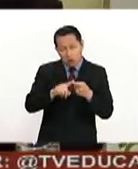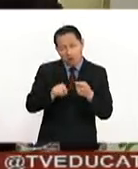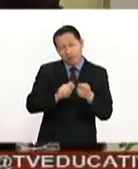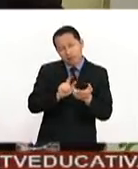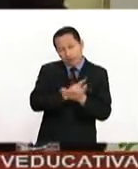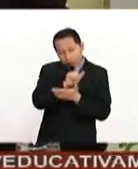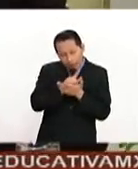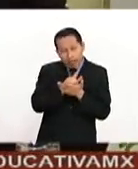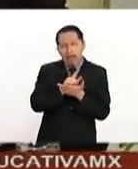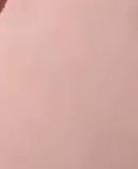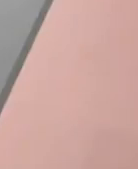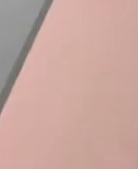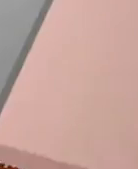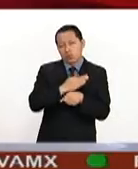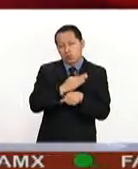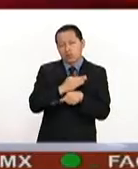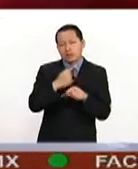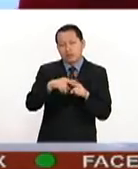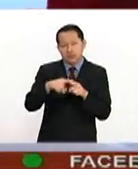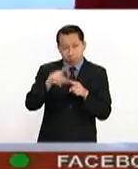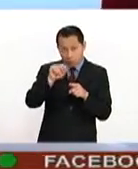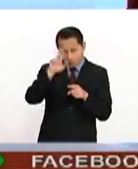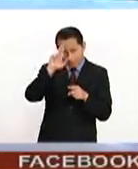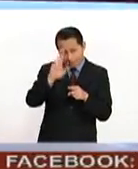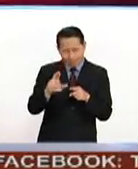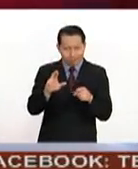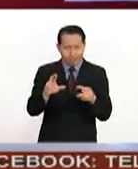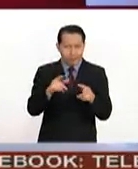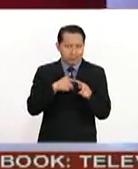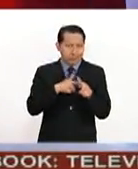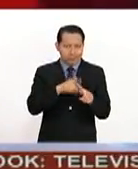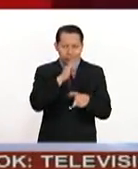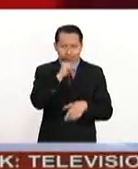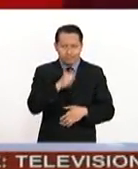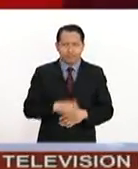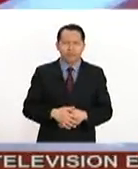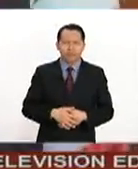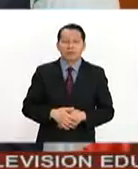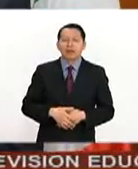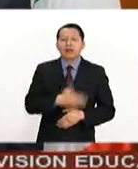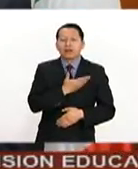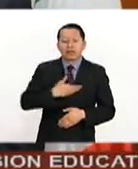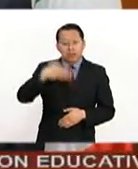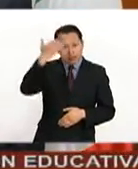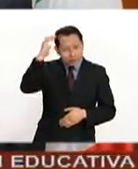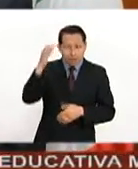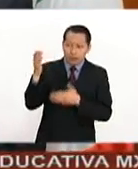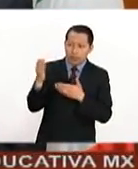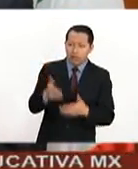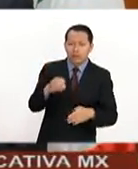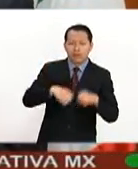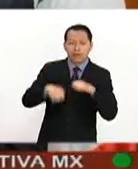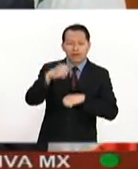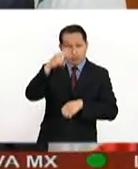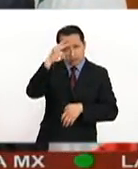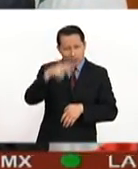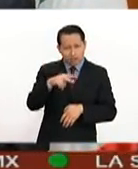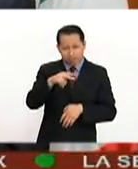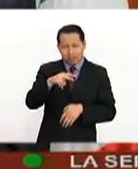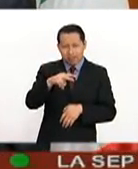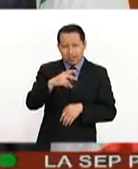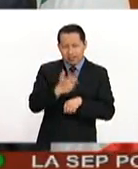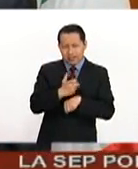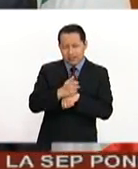tienen que ver con las leyes que hoy nos rigen. El presidente Enrique Peña Nieto recibió en Los Pinos al embajador de México de los Estados Unidos, Jerónimo